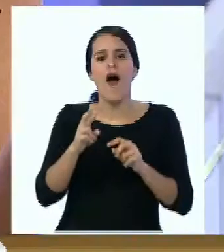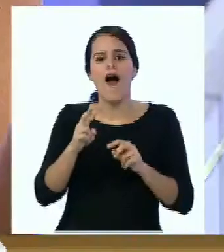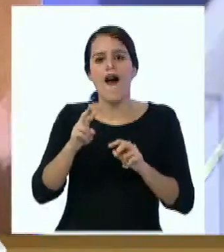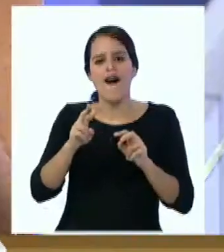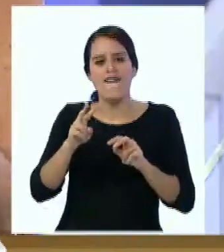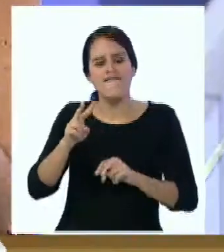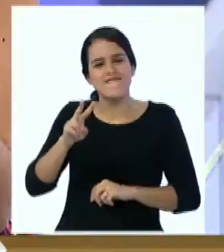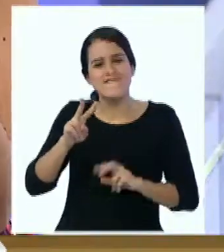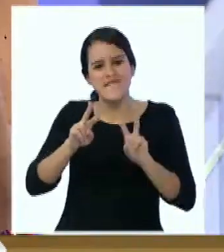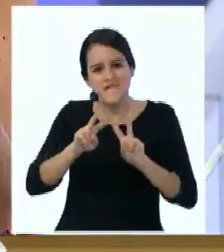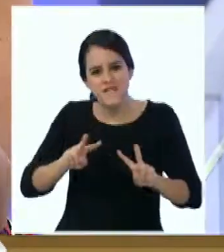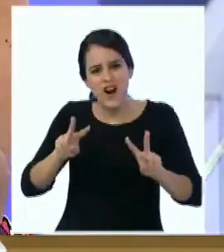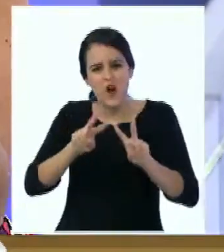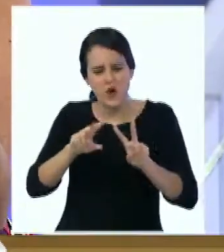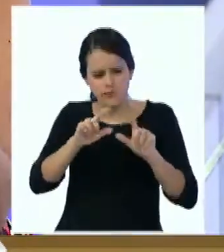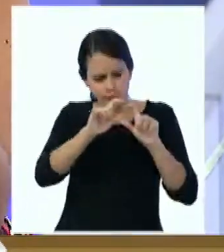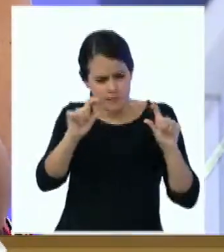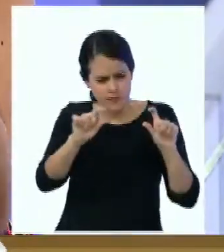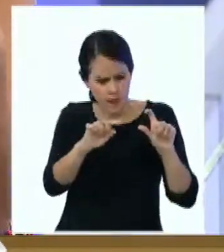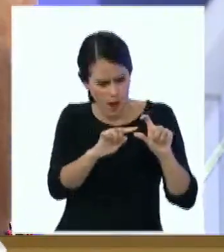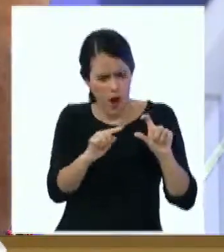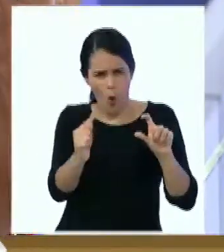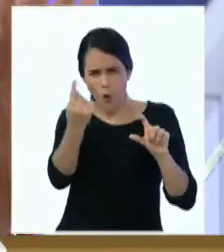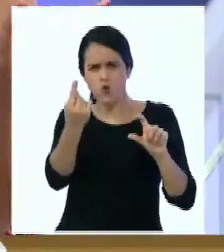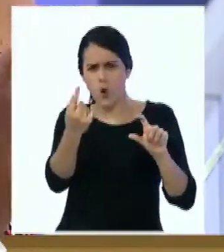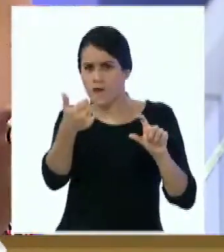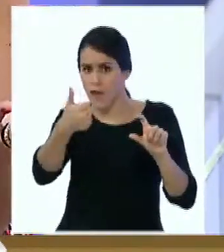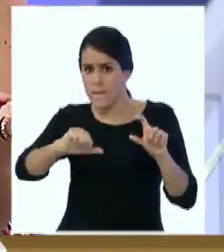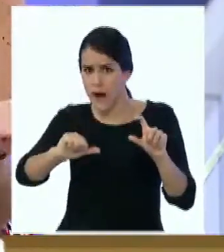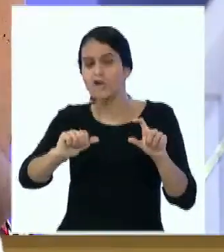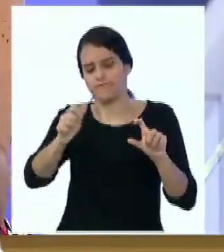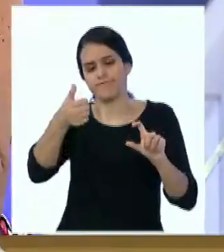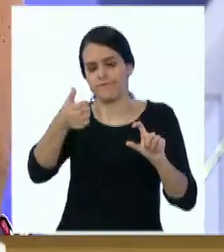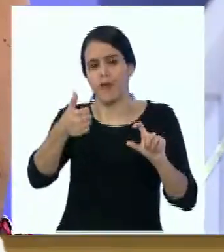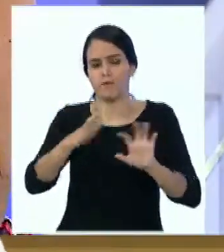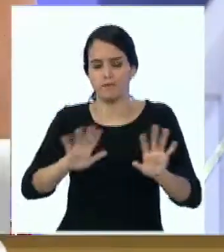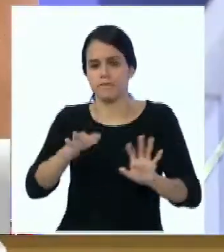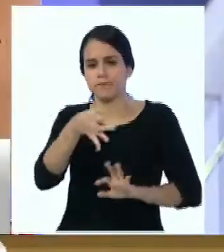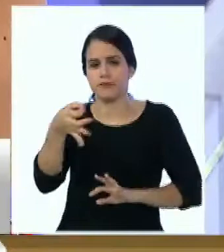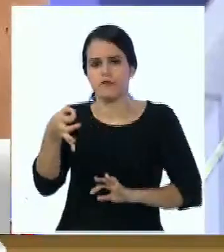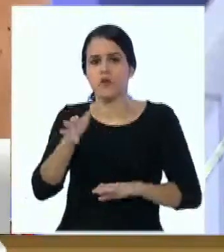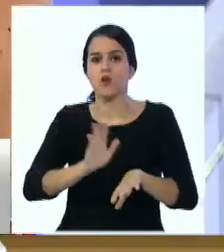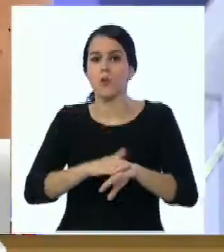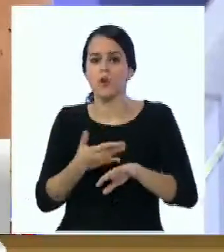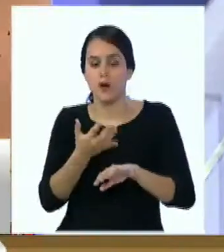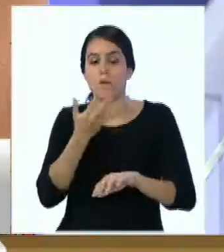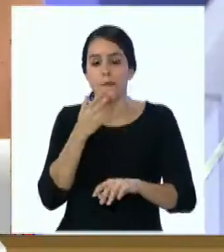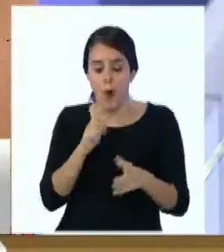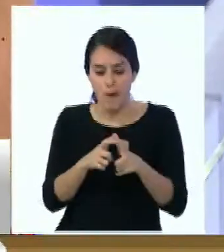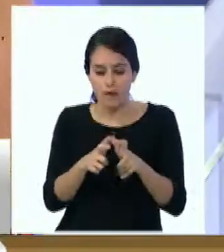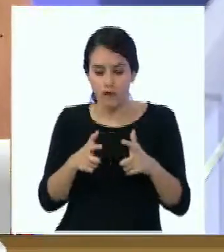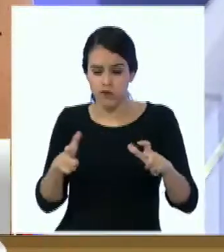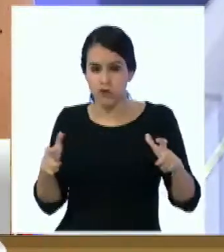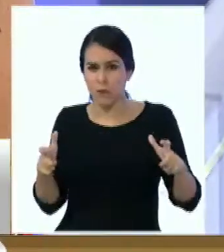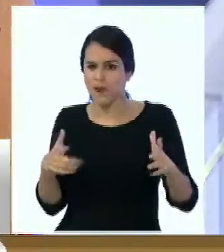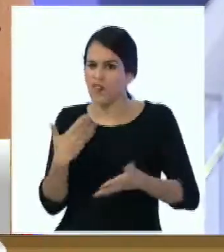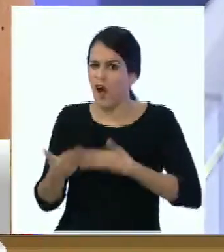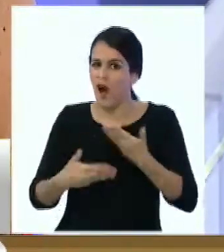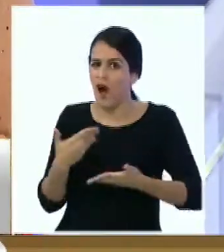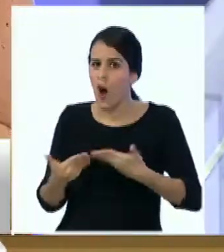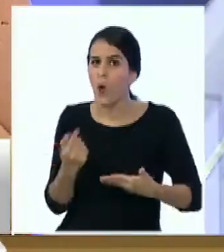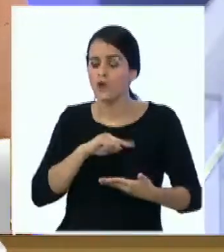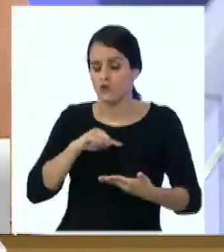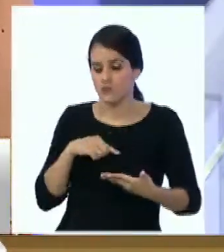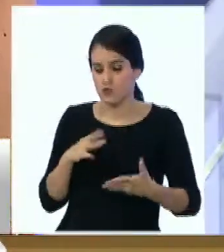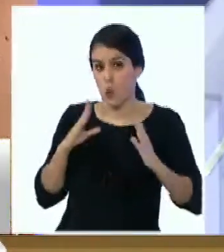normal porque realmente los monocitos no están en gran cuantía Los monocitos comienzan a aumentar cuando nosotros estamos en